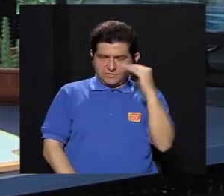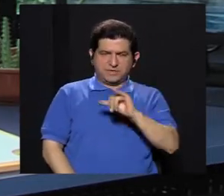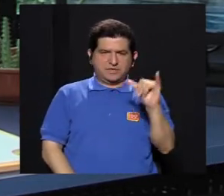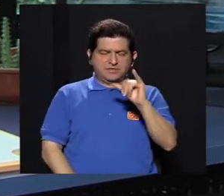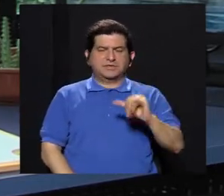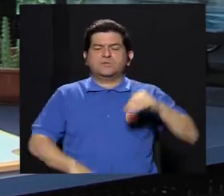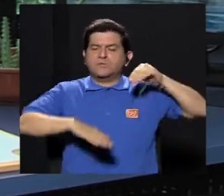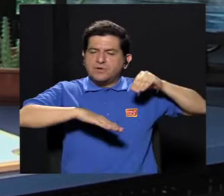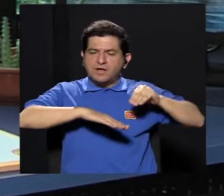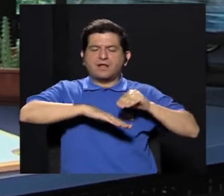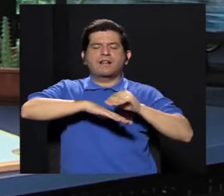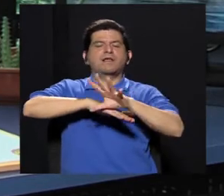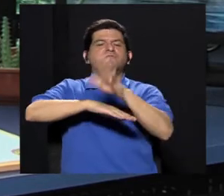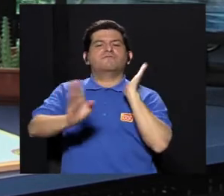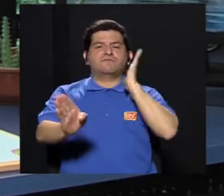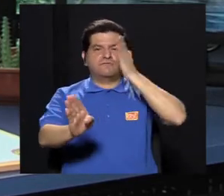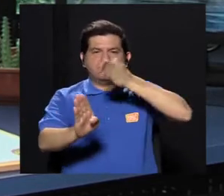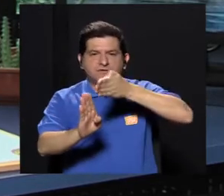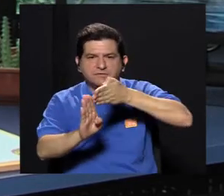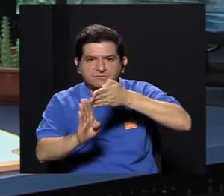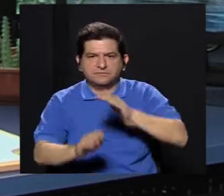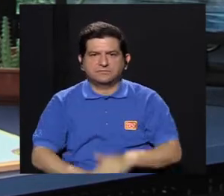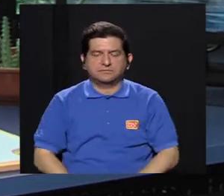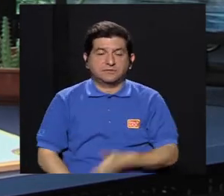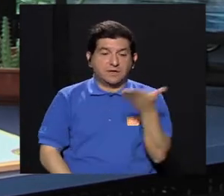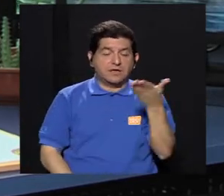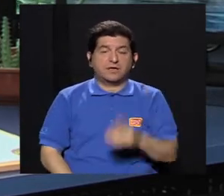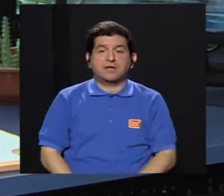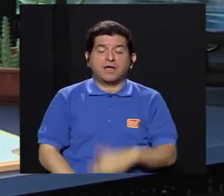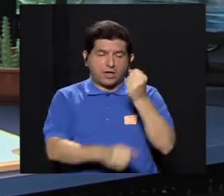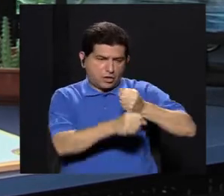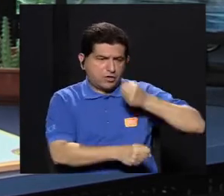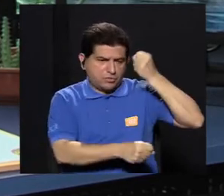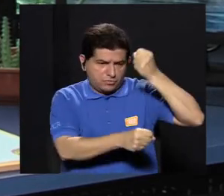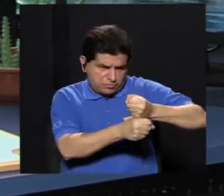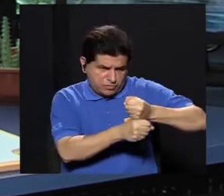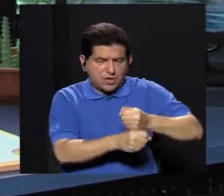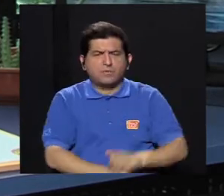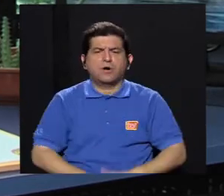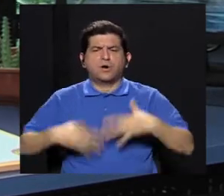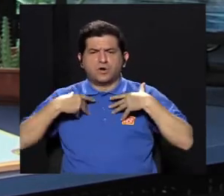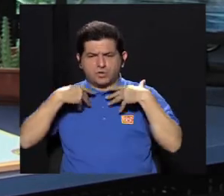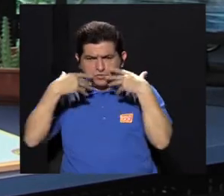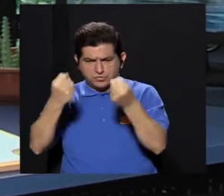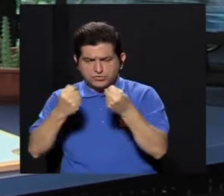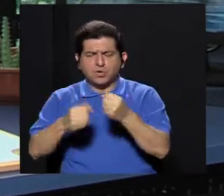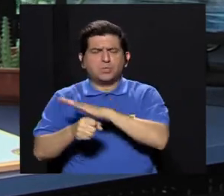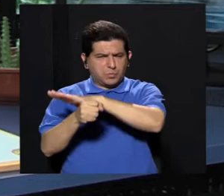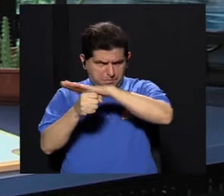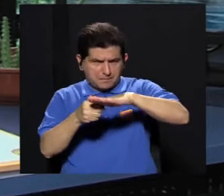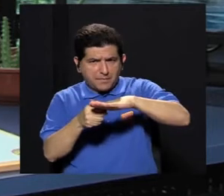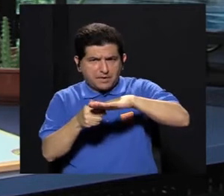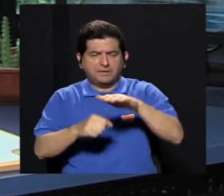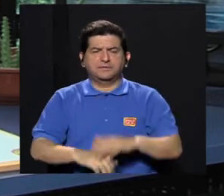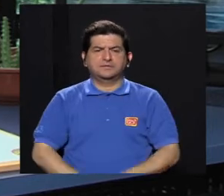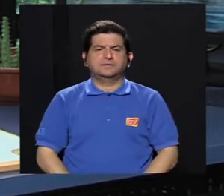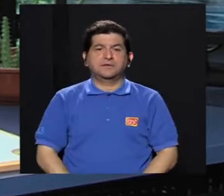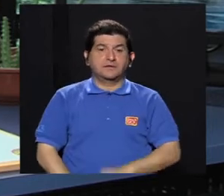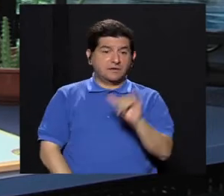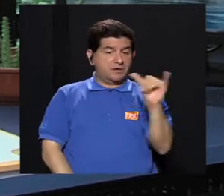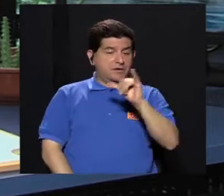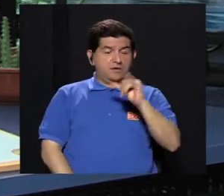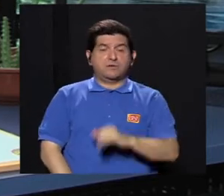viven la cultura, y además tiene un efecto directo en cuanto a productividad, en cuanto a salud